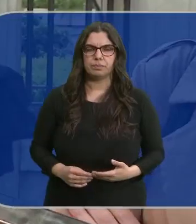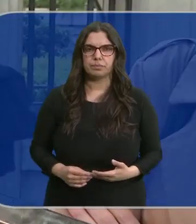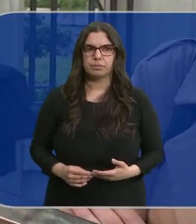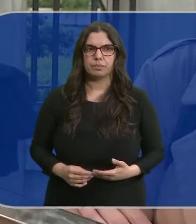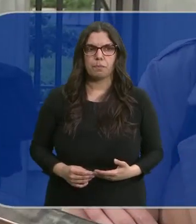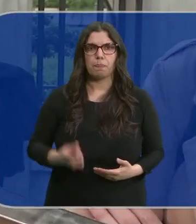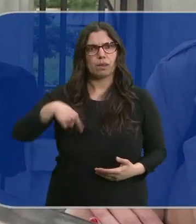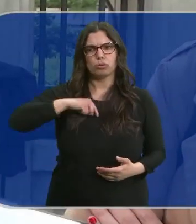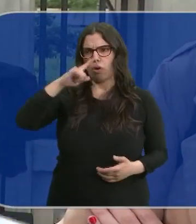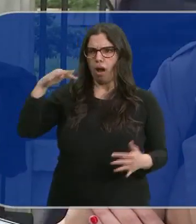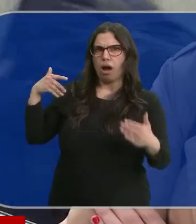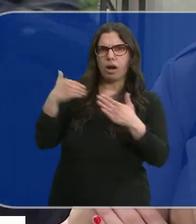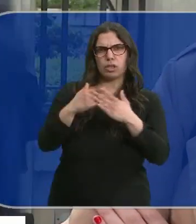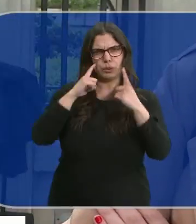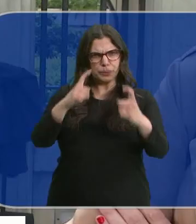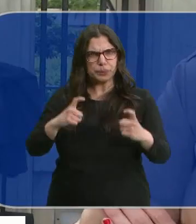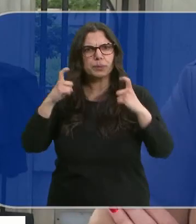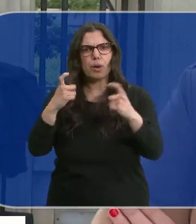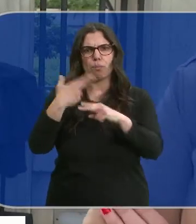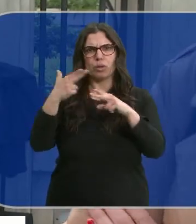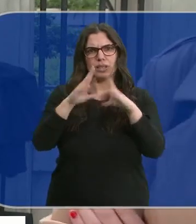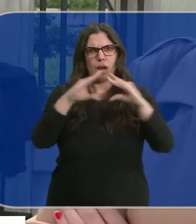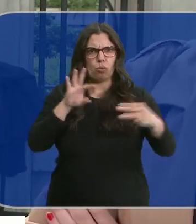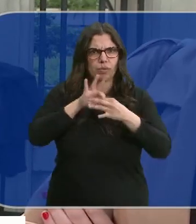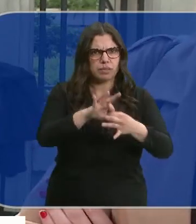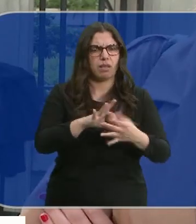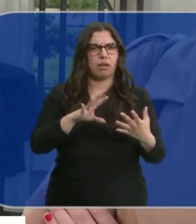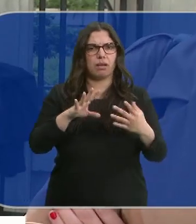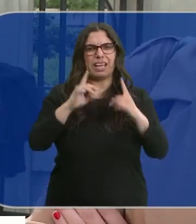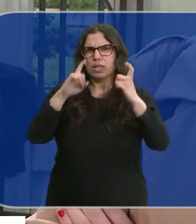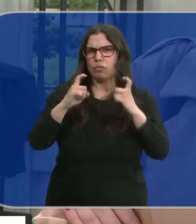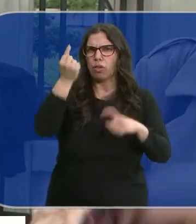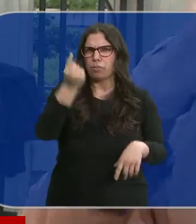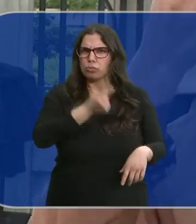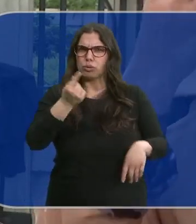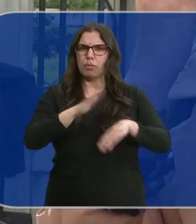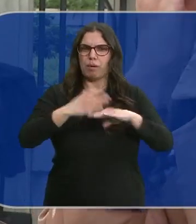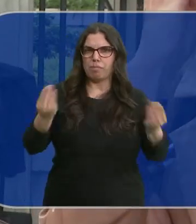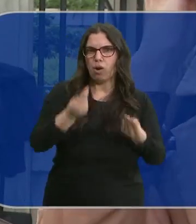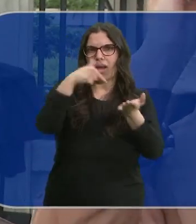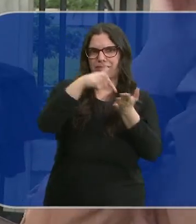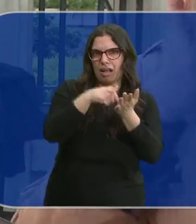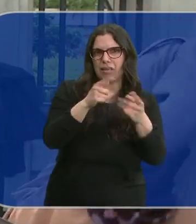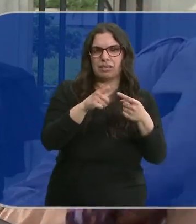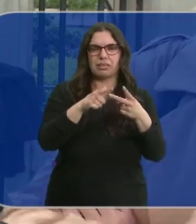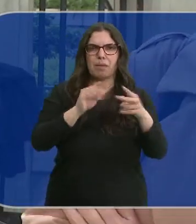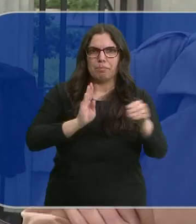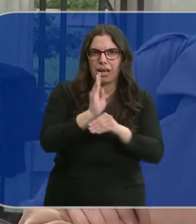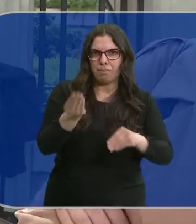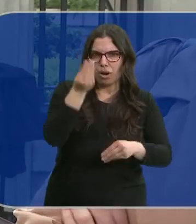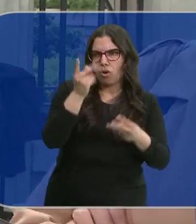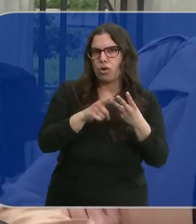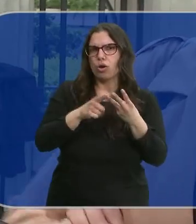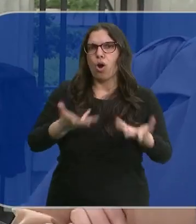Ya llevamos años haciendo un gran esfuerzo en política universitaria, un gran esfuerzo presupuestario en mejorar las tasas, mejorar las becas,